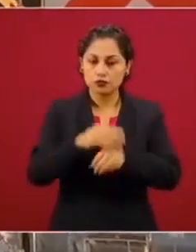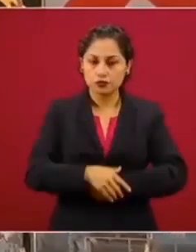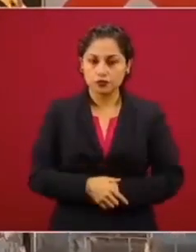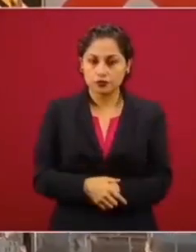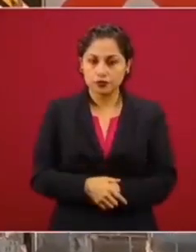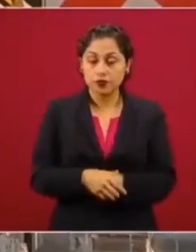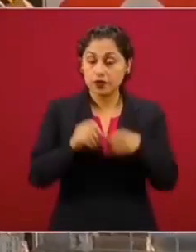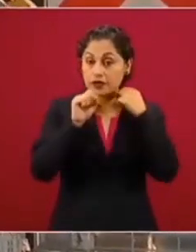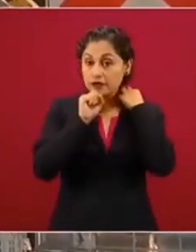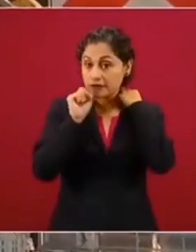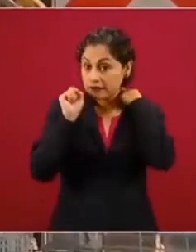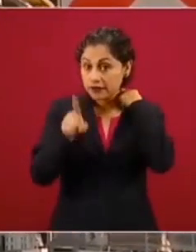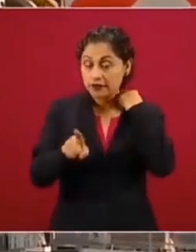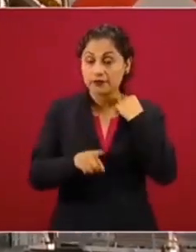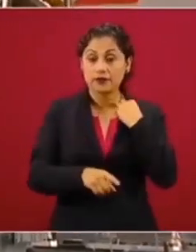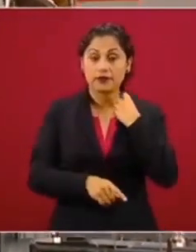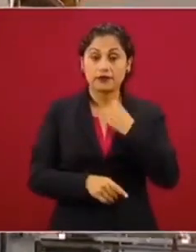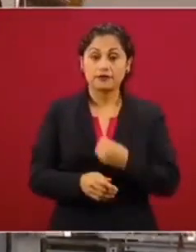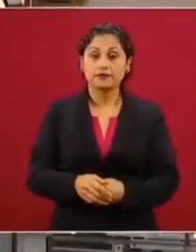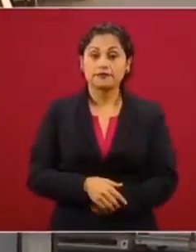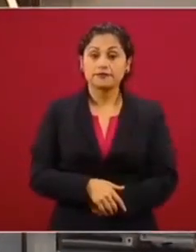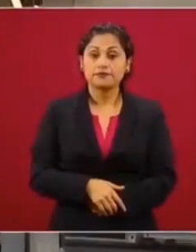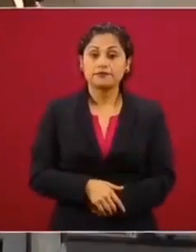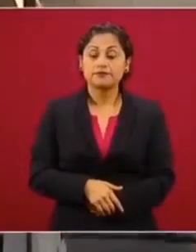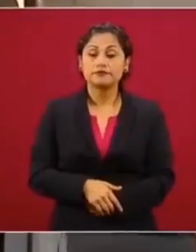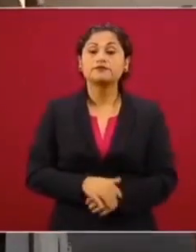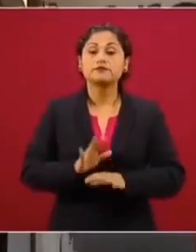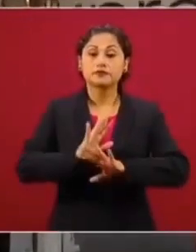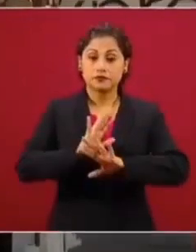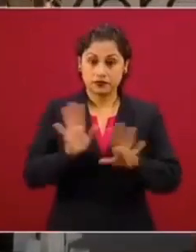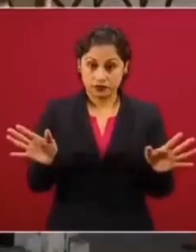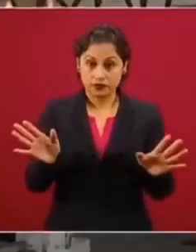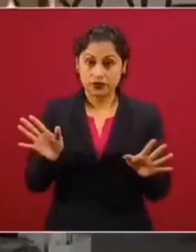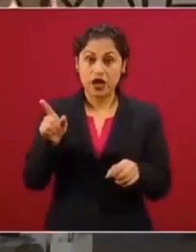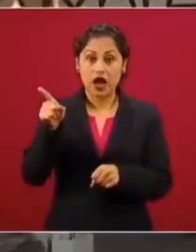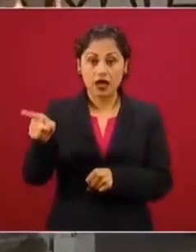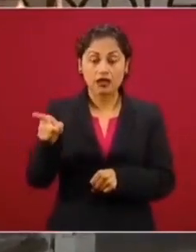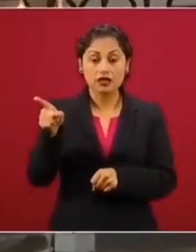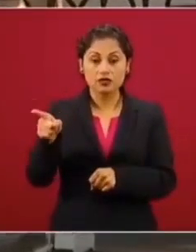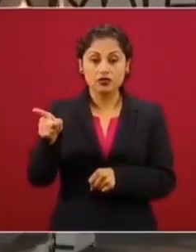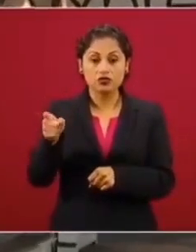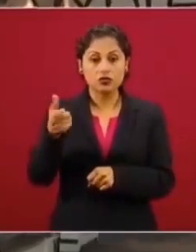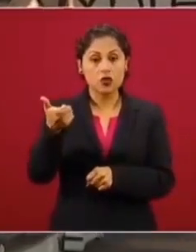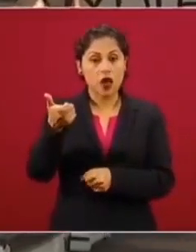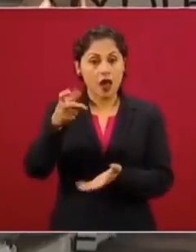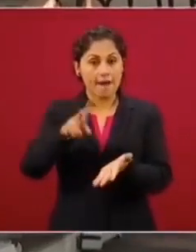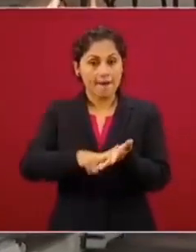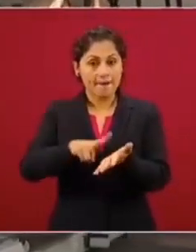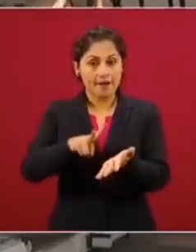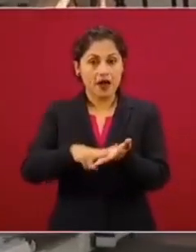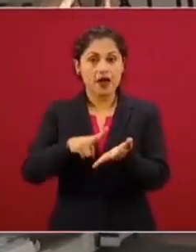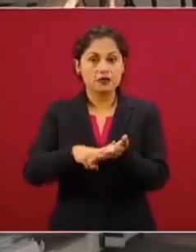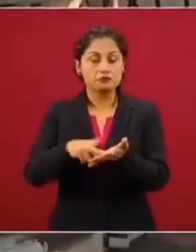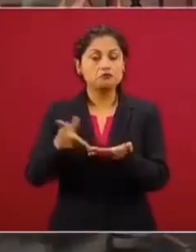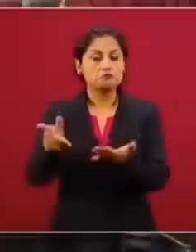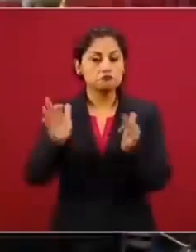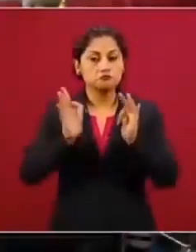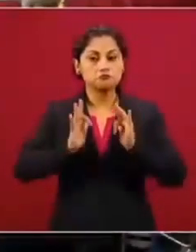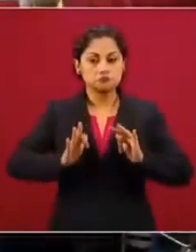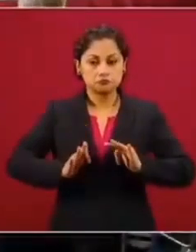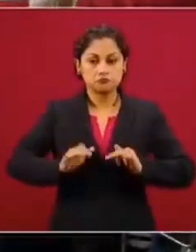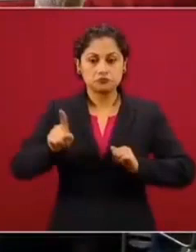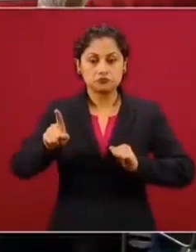También han puesto precios habituales, son cuatro